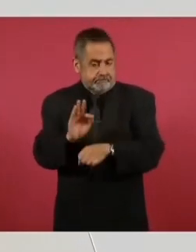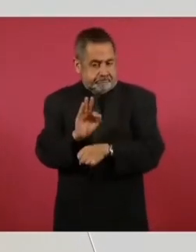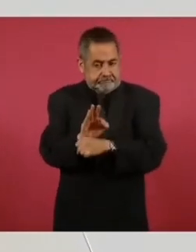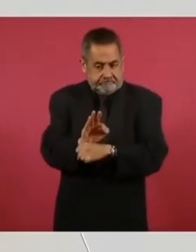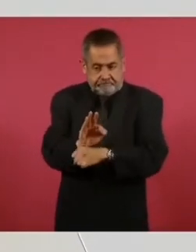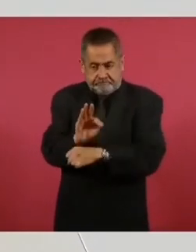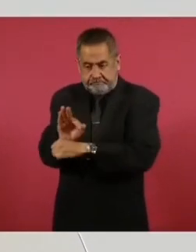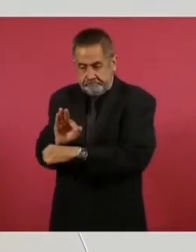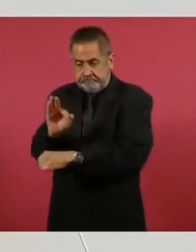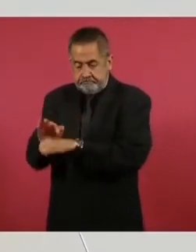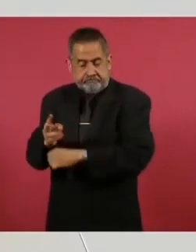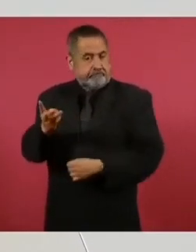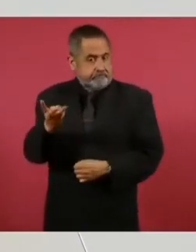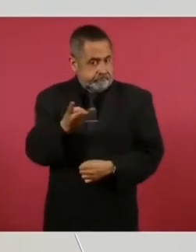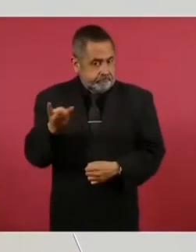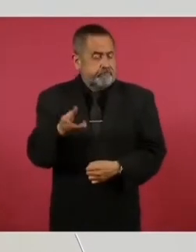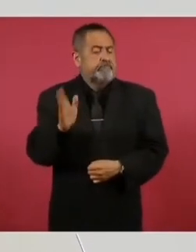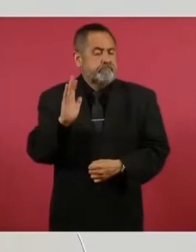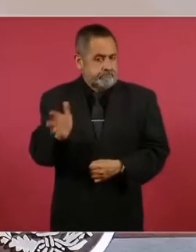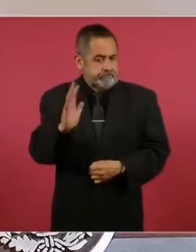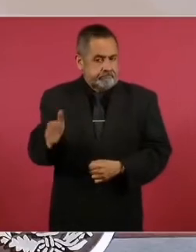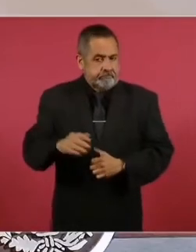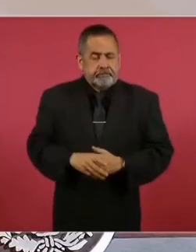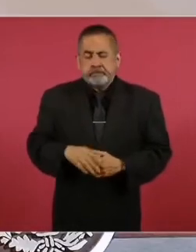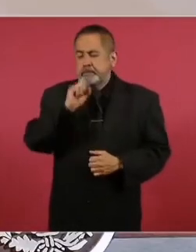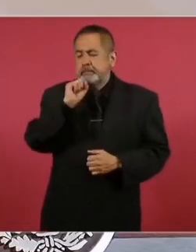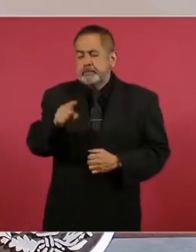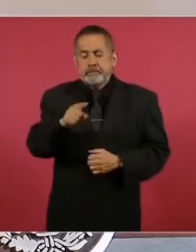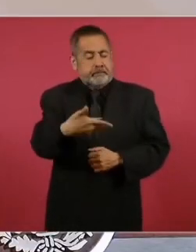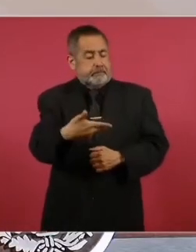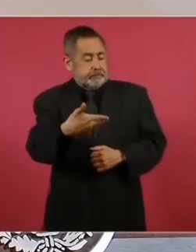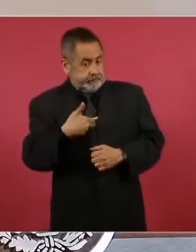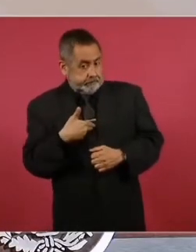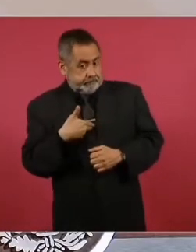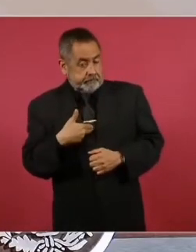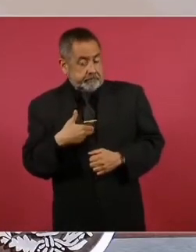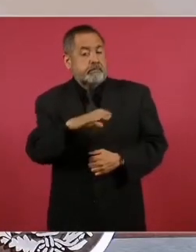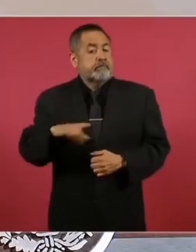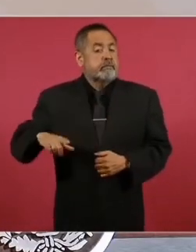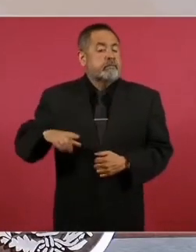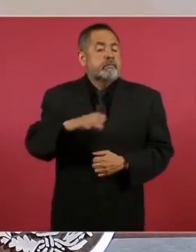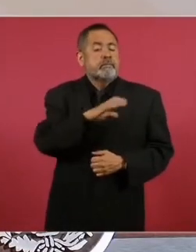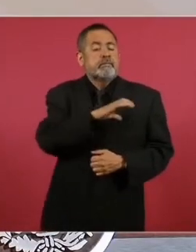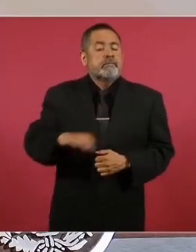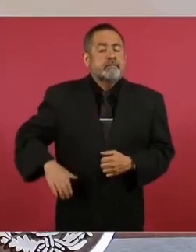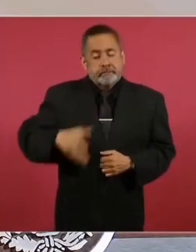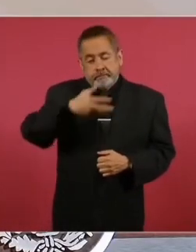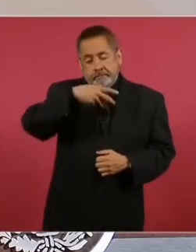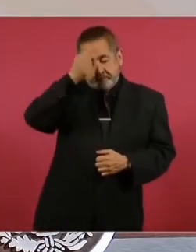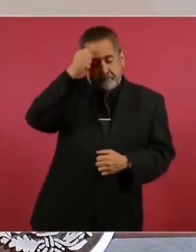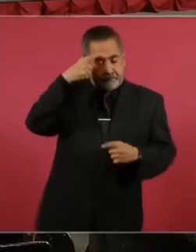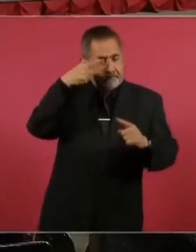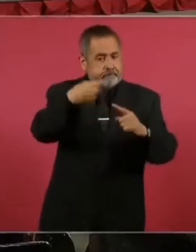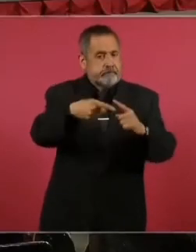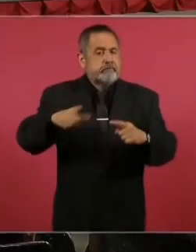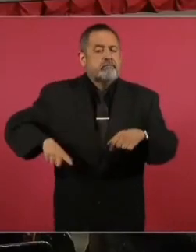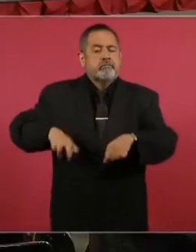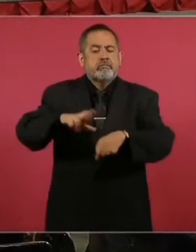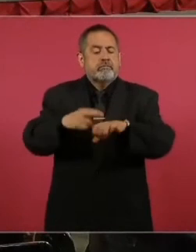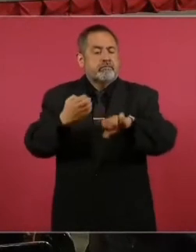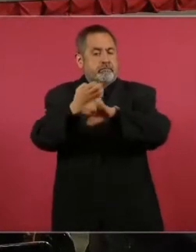También tenemos tres solicitudes de candidatos a gobiernos de los estados,